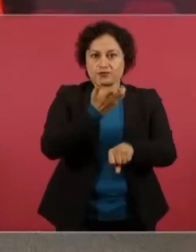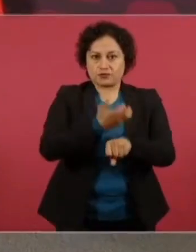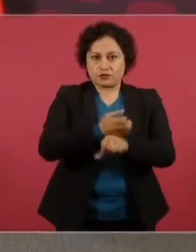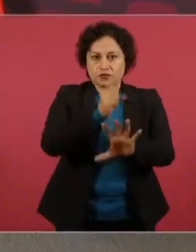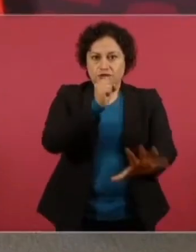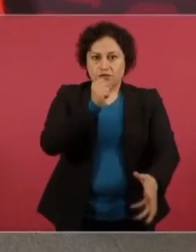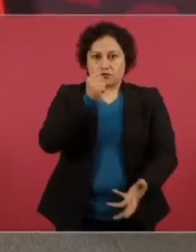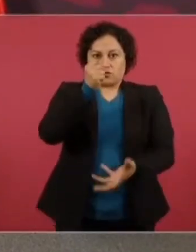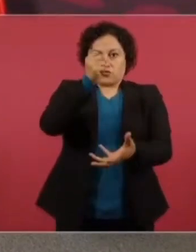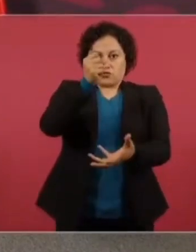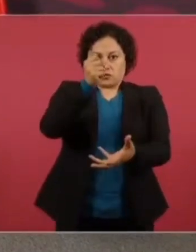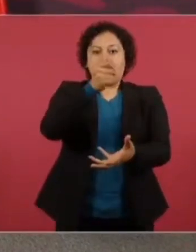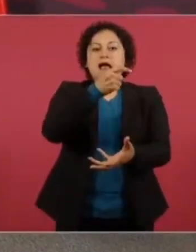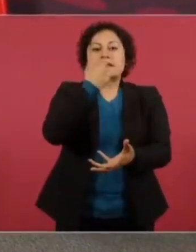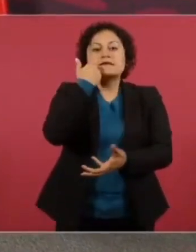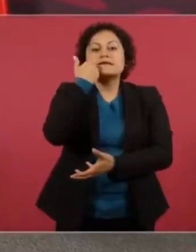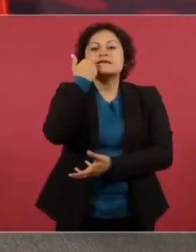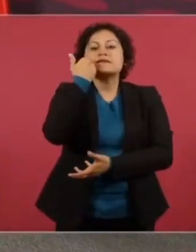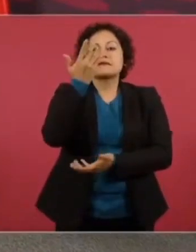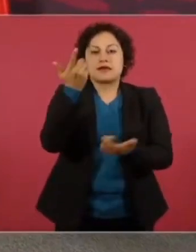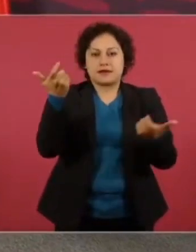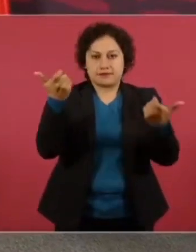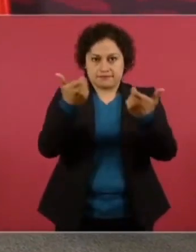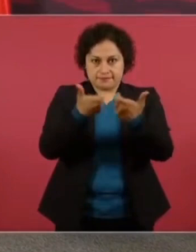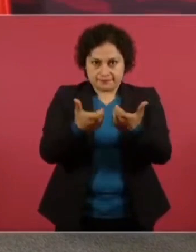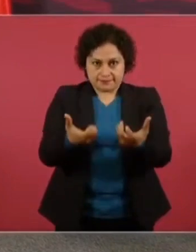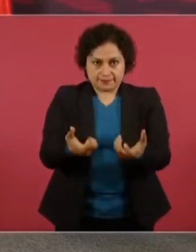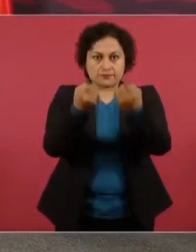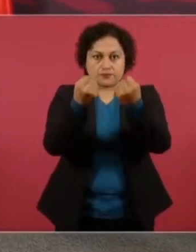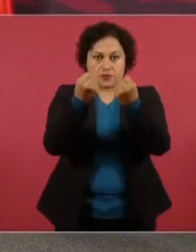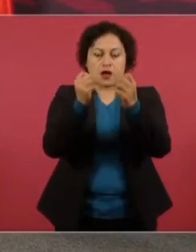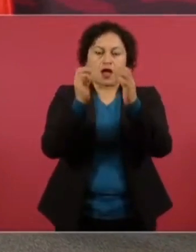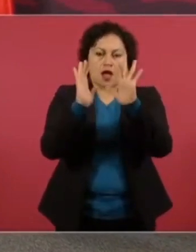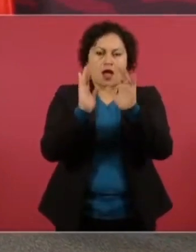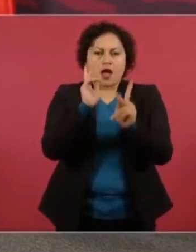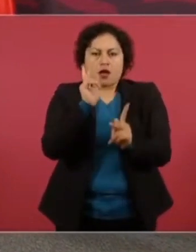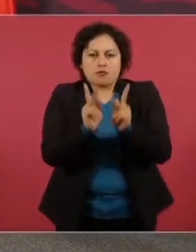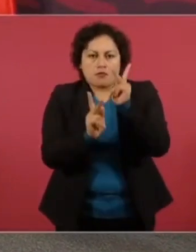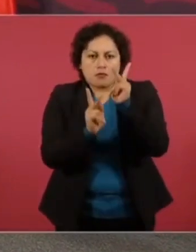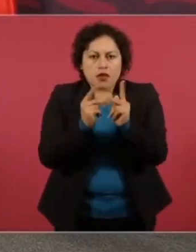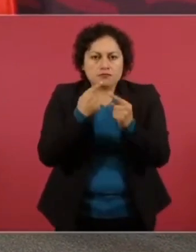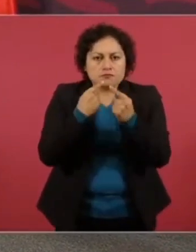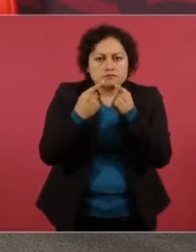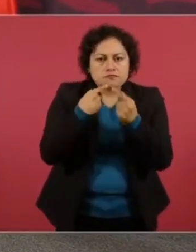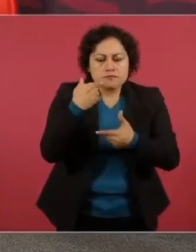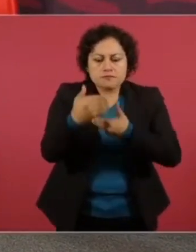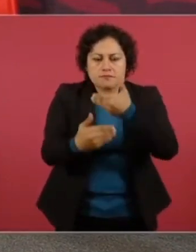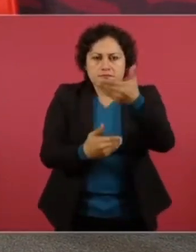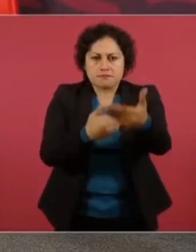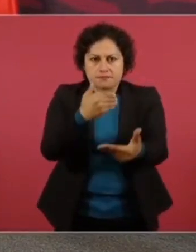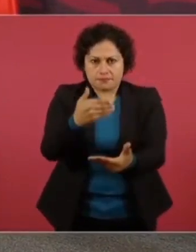interesado y ya se ha ido avanzando en este propósito,